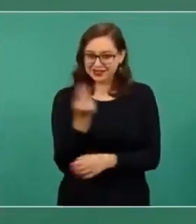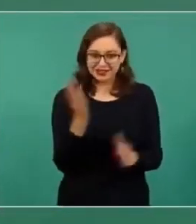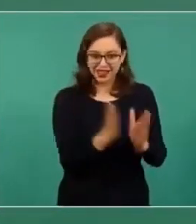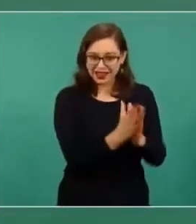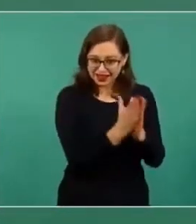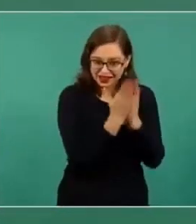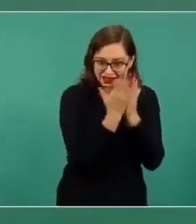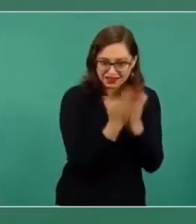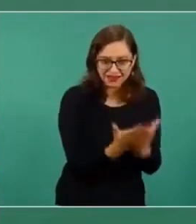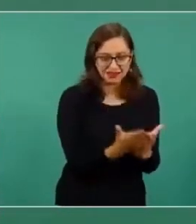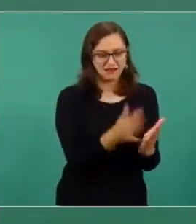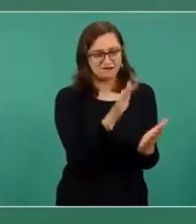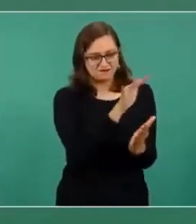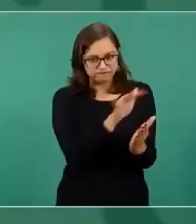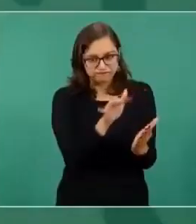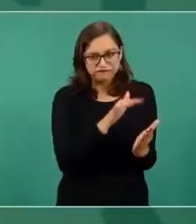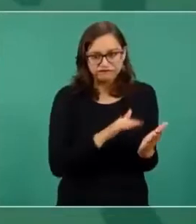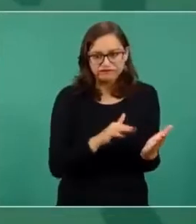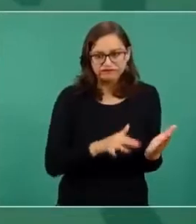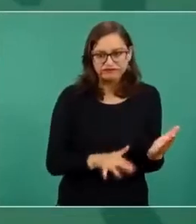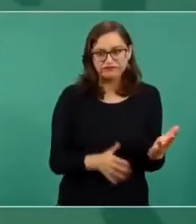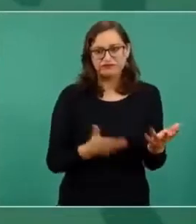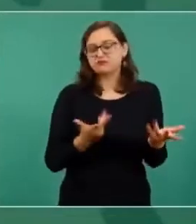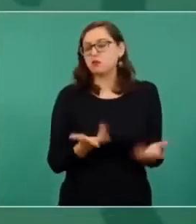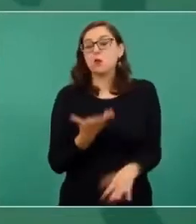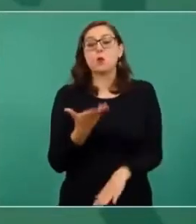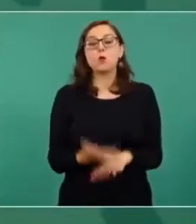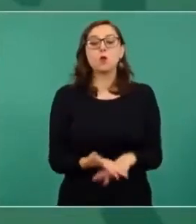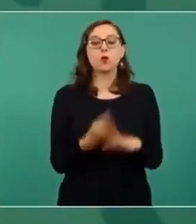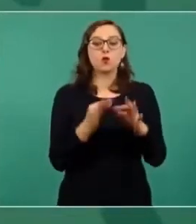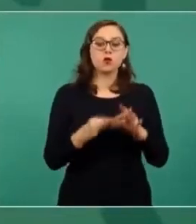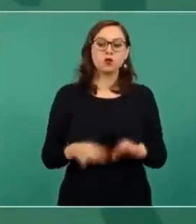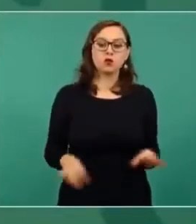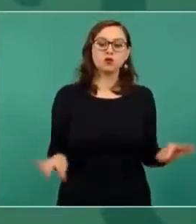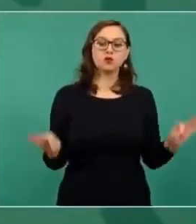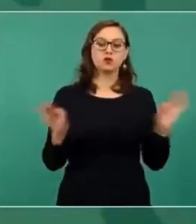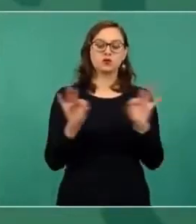es importantísimo.